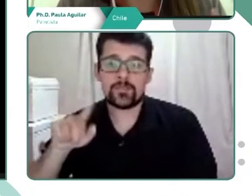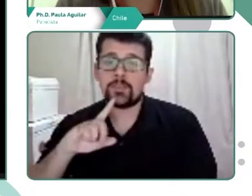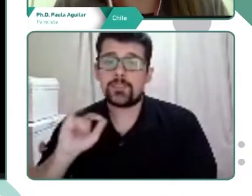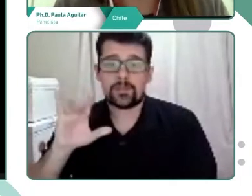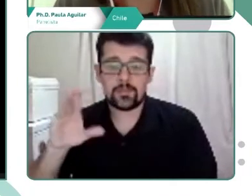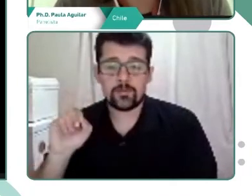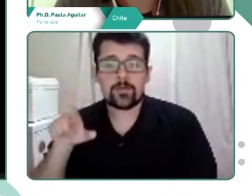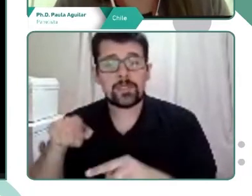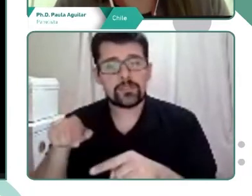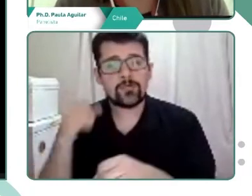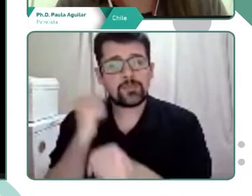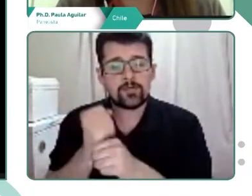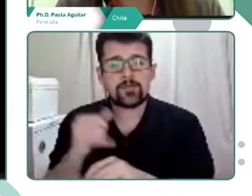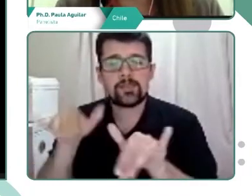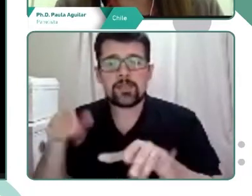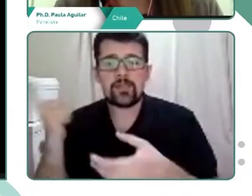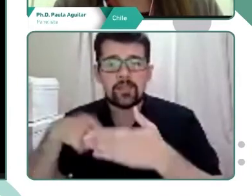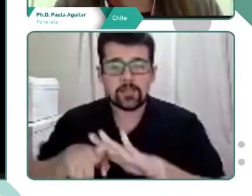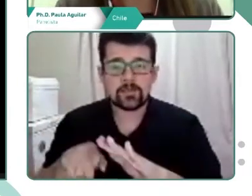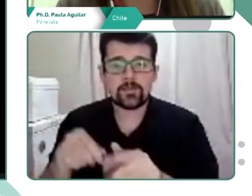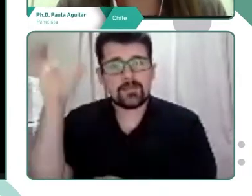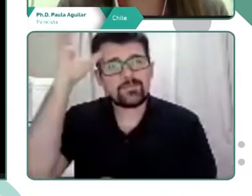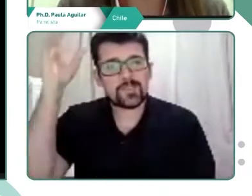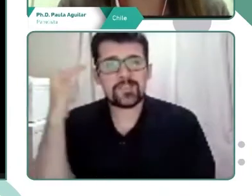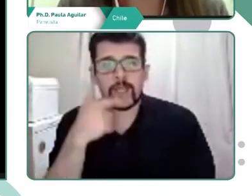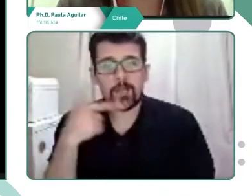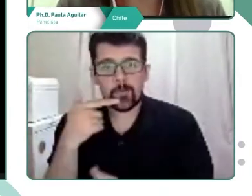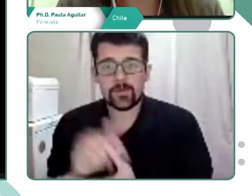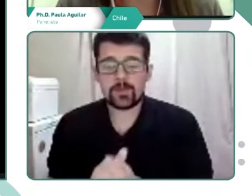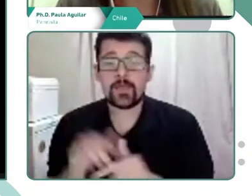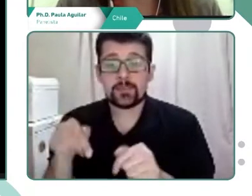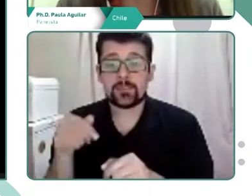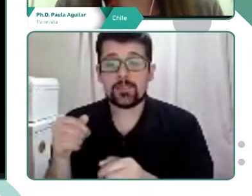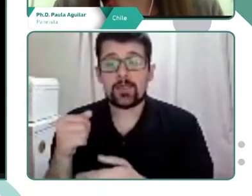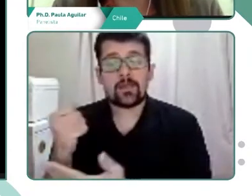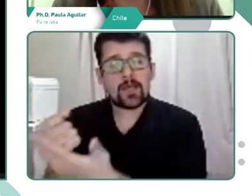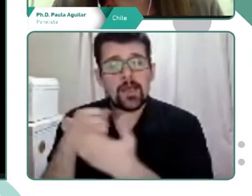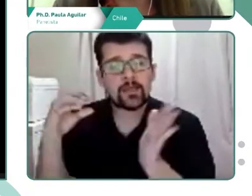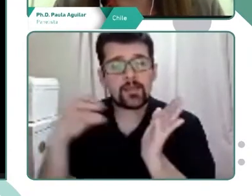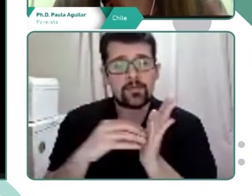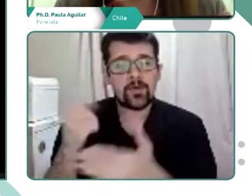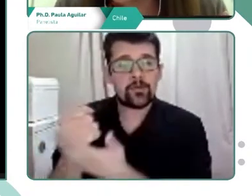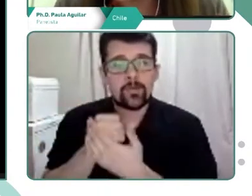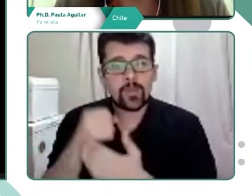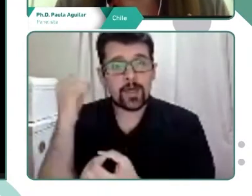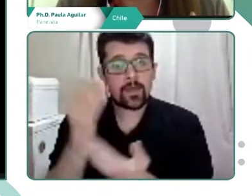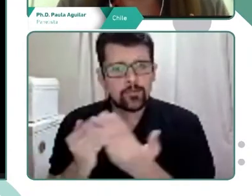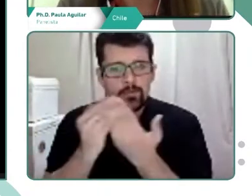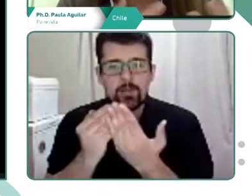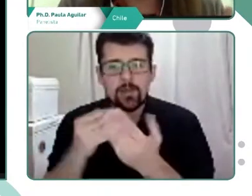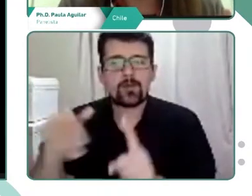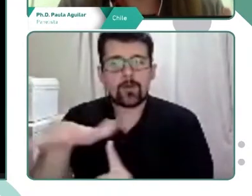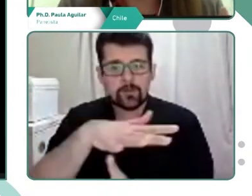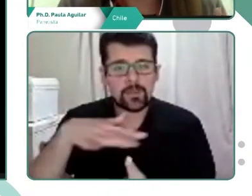de la lingüística, que es la ciencia del estudio del lenguaje. Entonces, esta disciplina, la pragmática, permite estudiar el lenguaje en contexto, en una